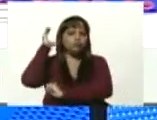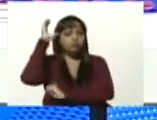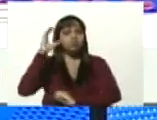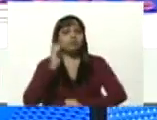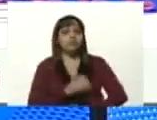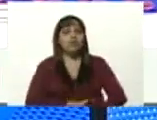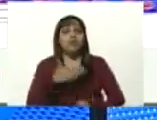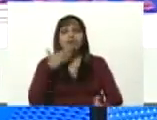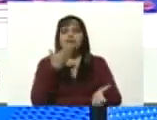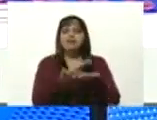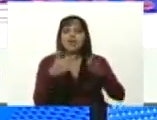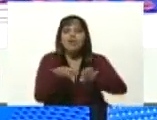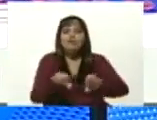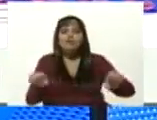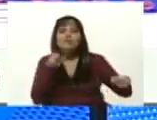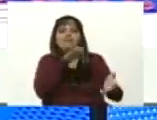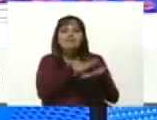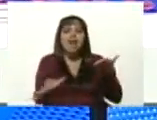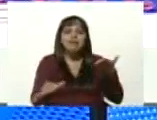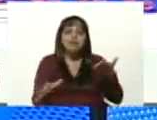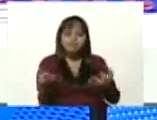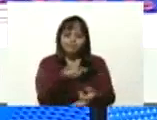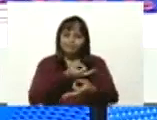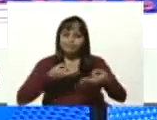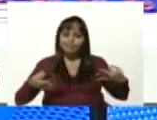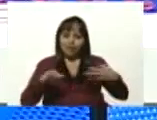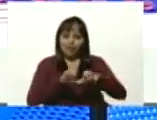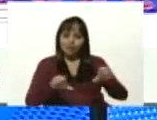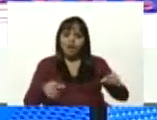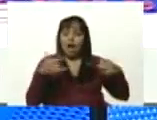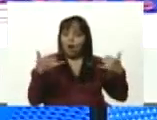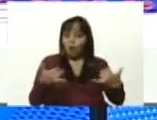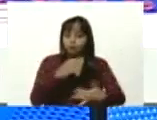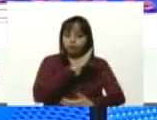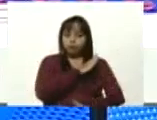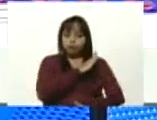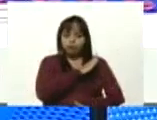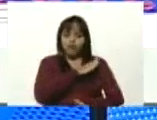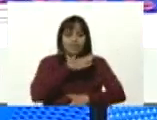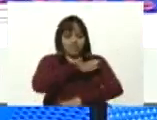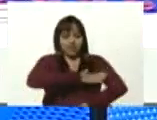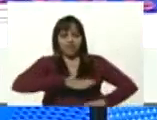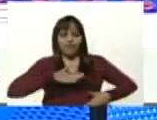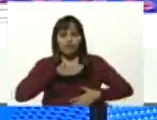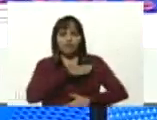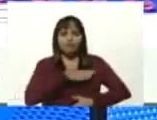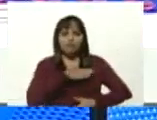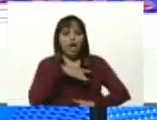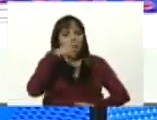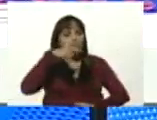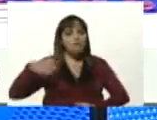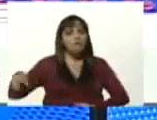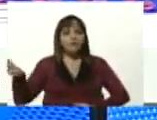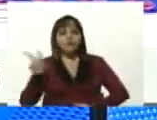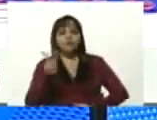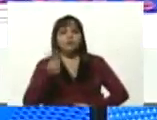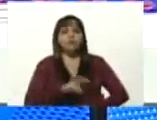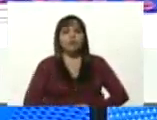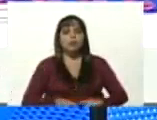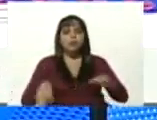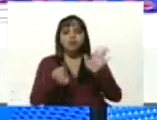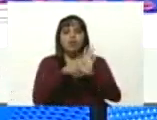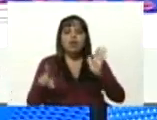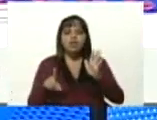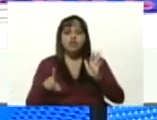gracias a la educación gratuita y de calidad que goza, disfruta el pueblo de Venezuela como un derecho